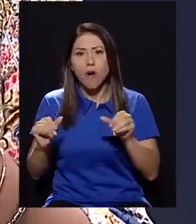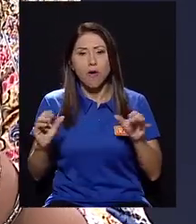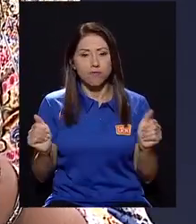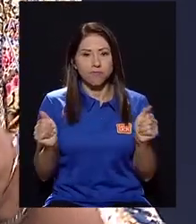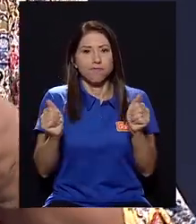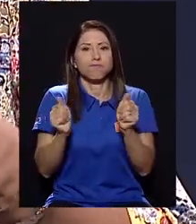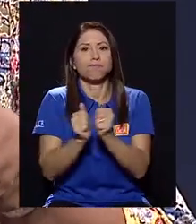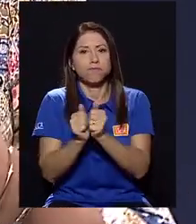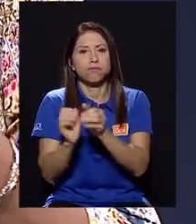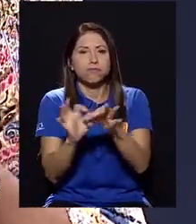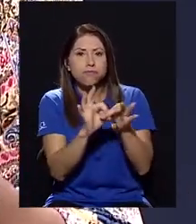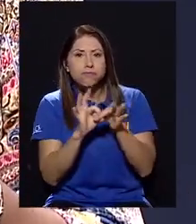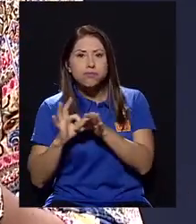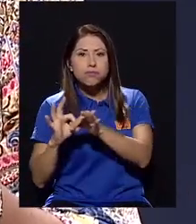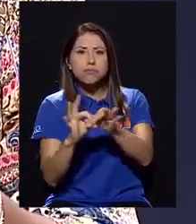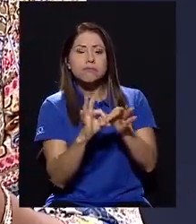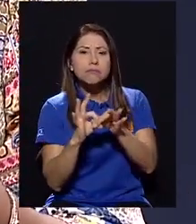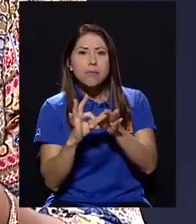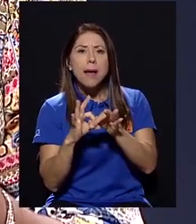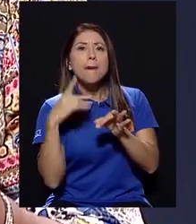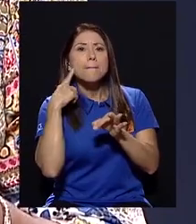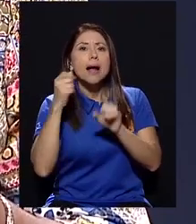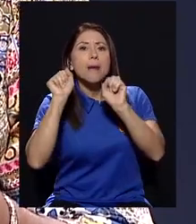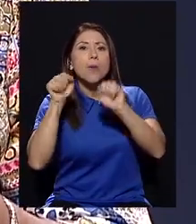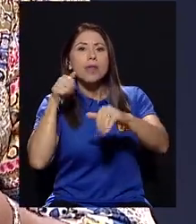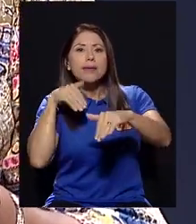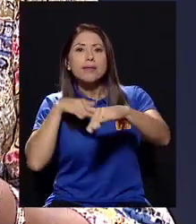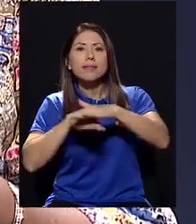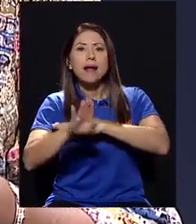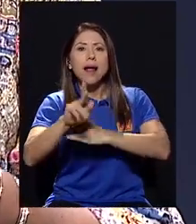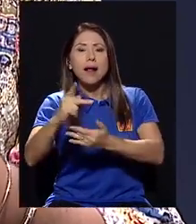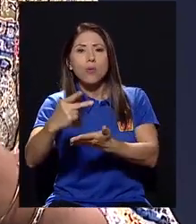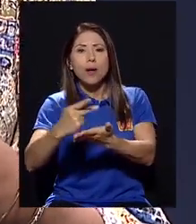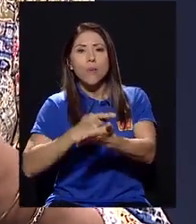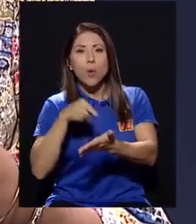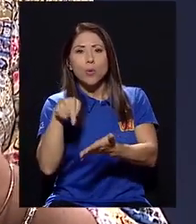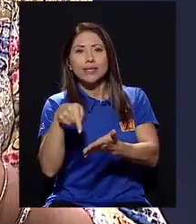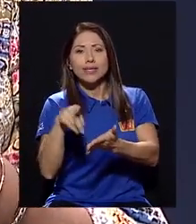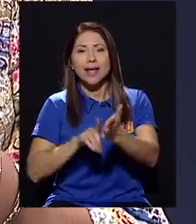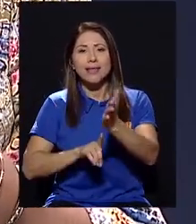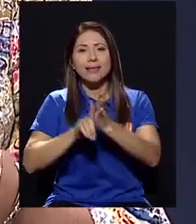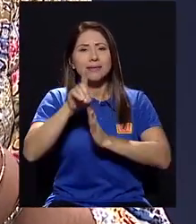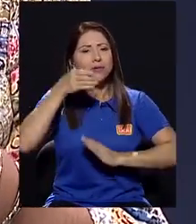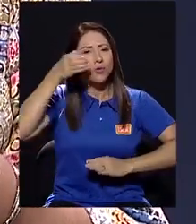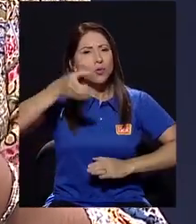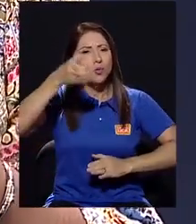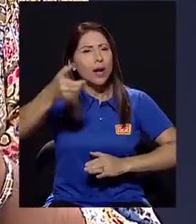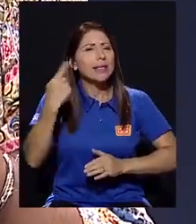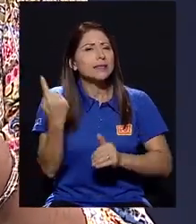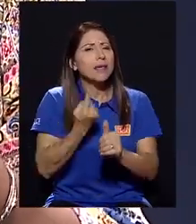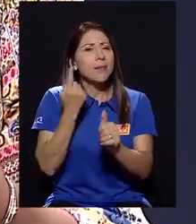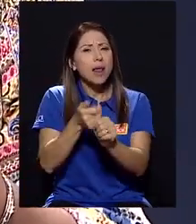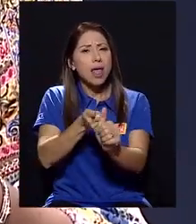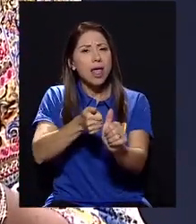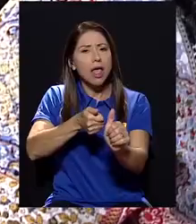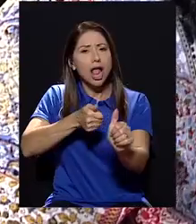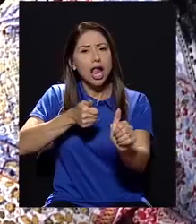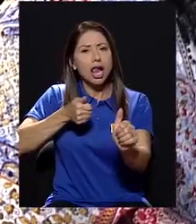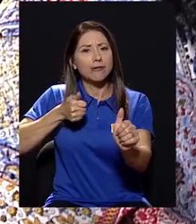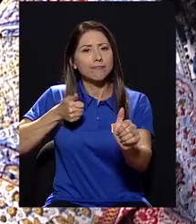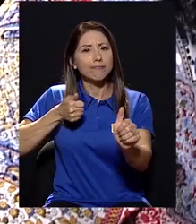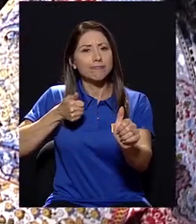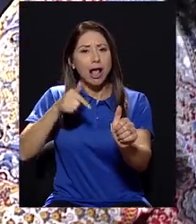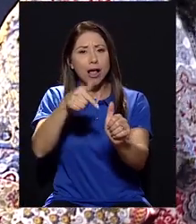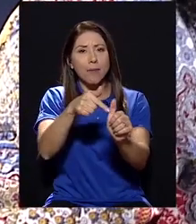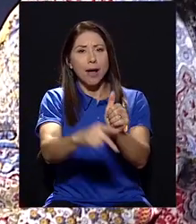aliados para poder entrar a una provincia donde el desarrollo cultural siempre ha estado como rezagado del